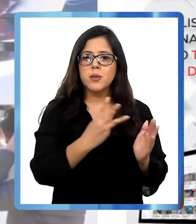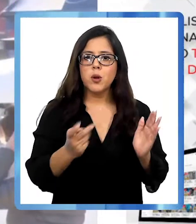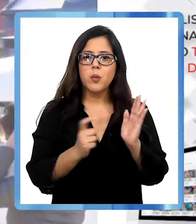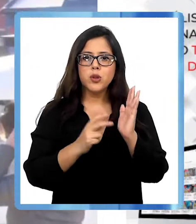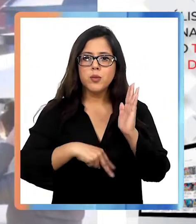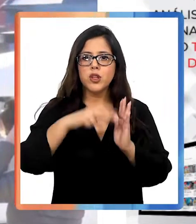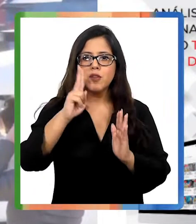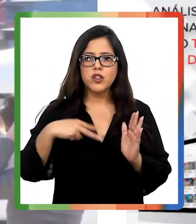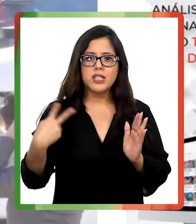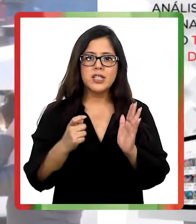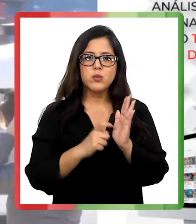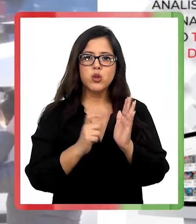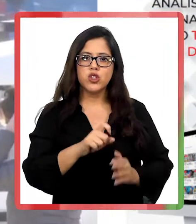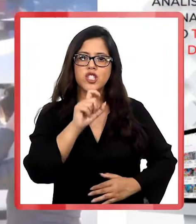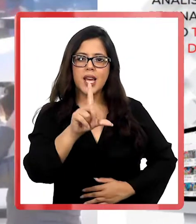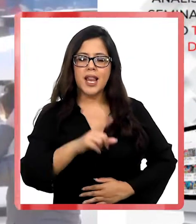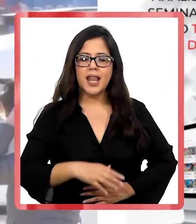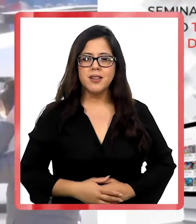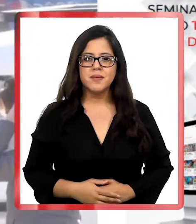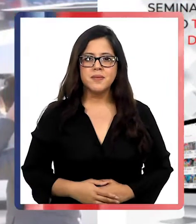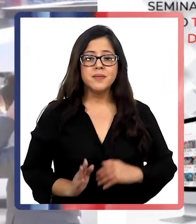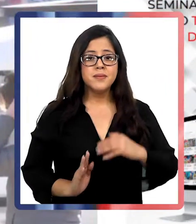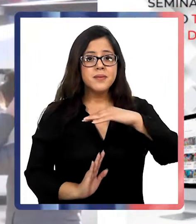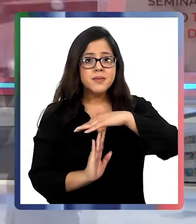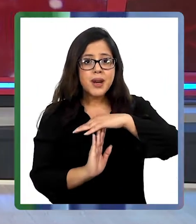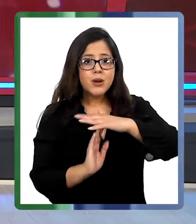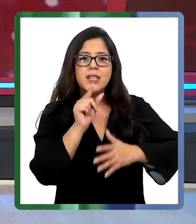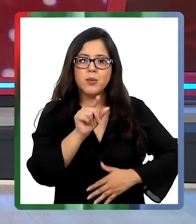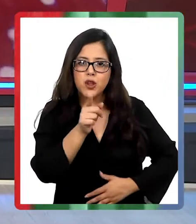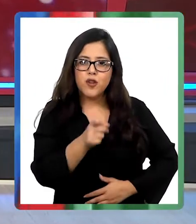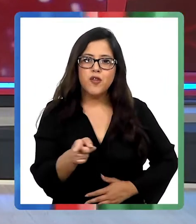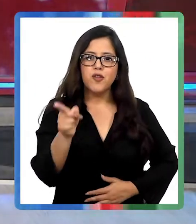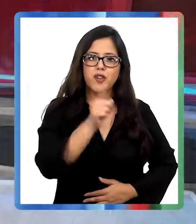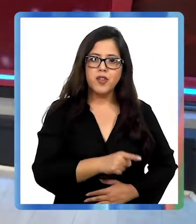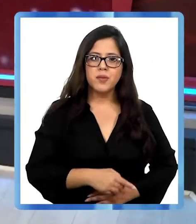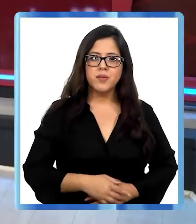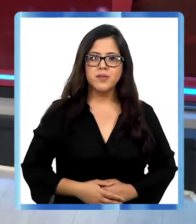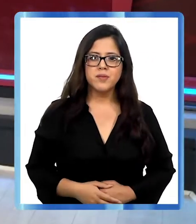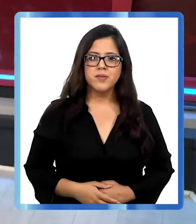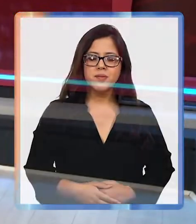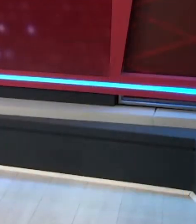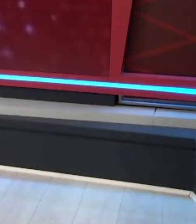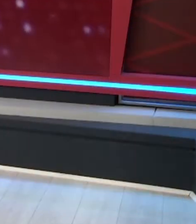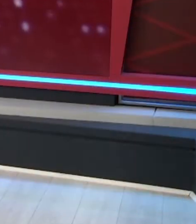en www.portavoznoticias.cl Pausa y ya volvemos.